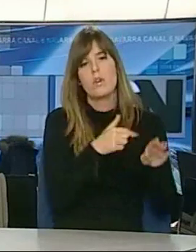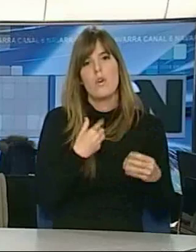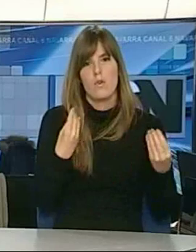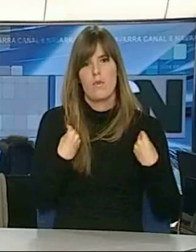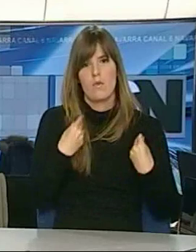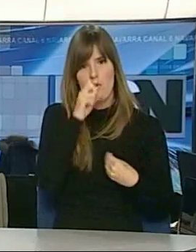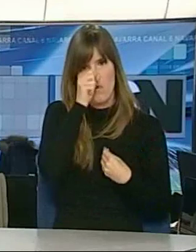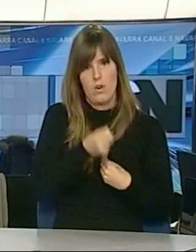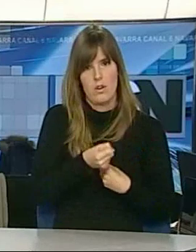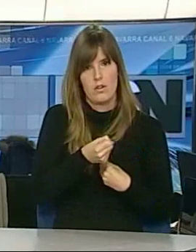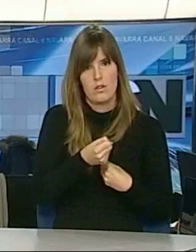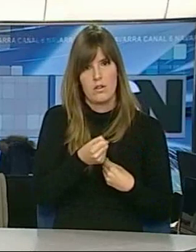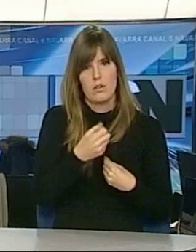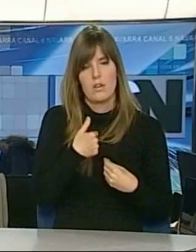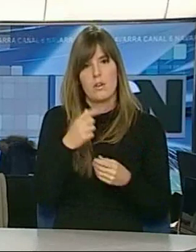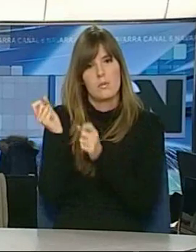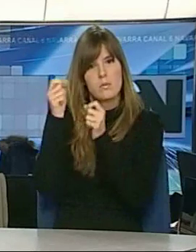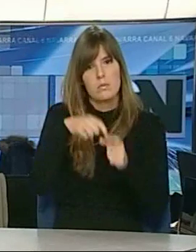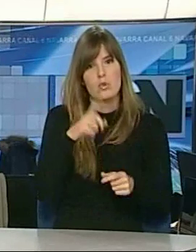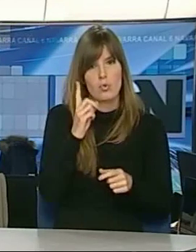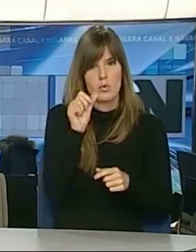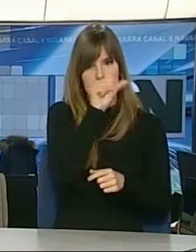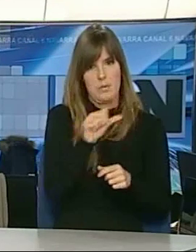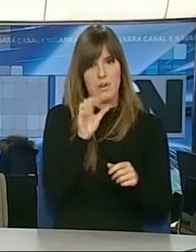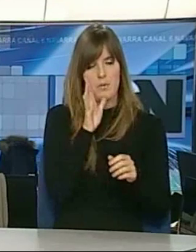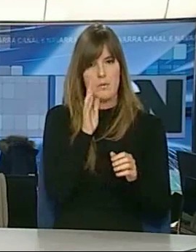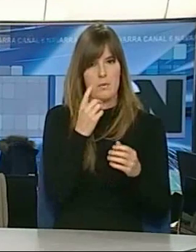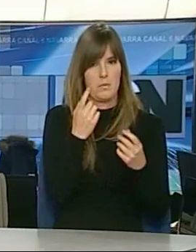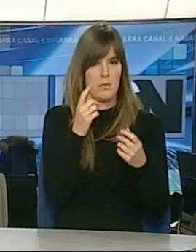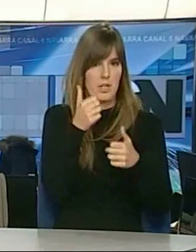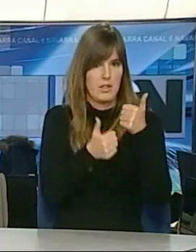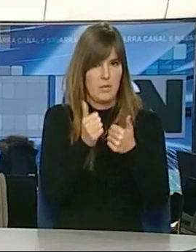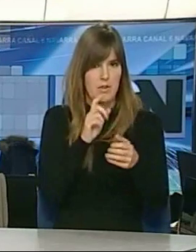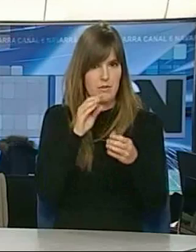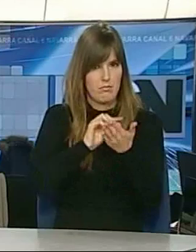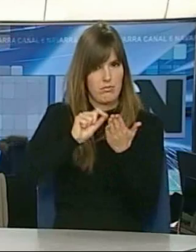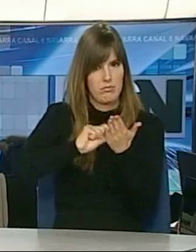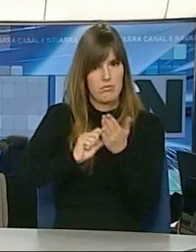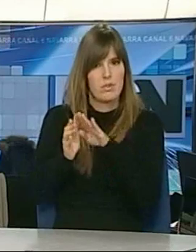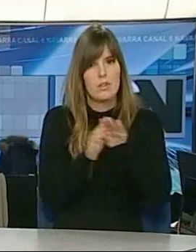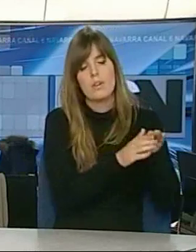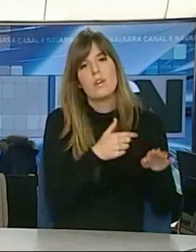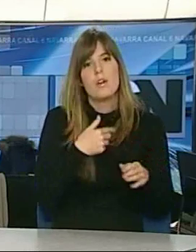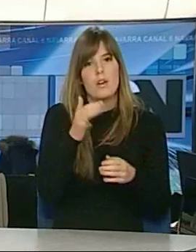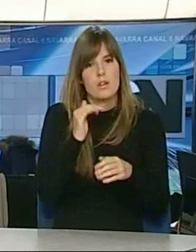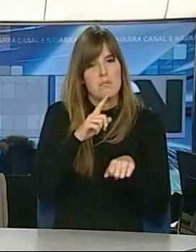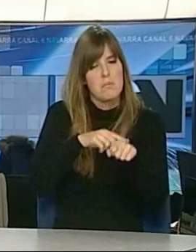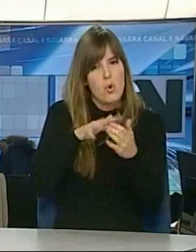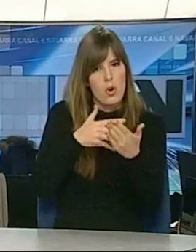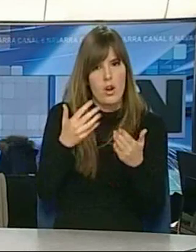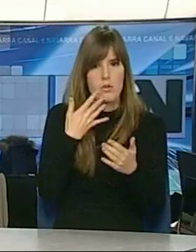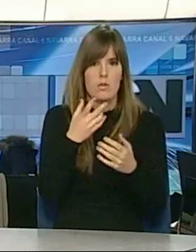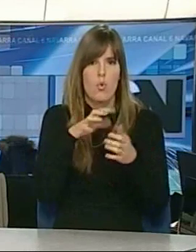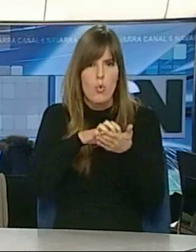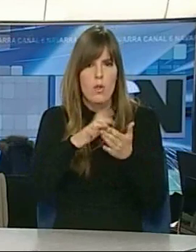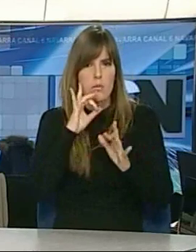y me he venido solo a examinar aquí. Tienes unos horarios que son, tienes un correo para escribir dudas, tienes un teléfono para